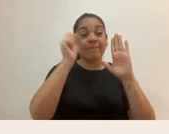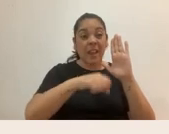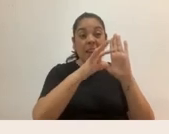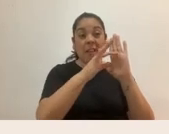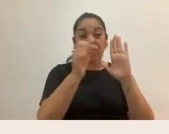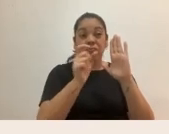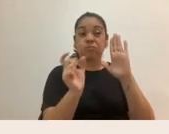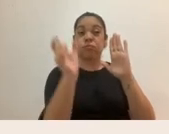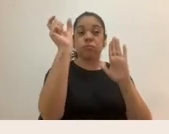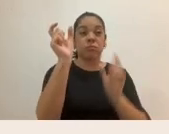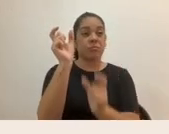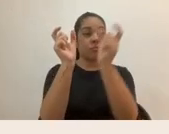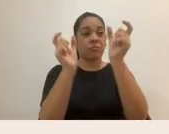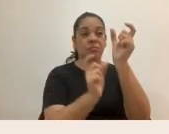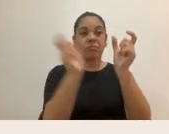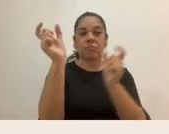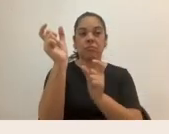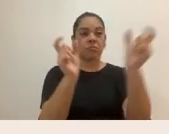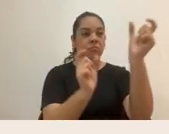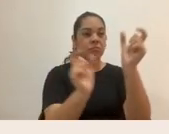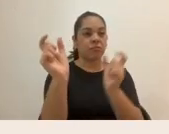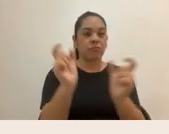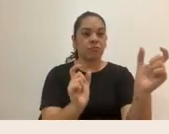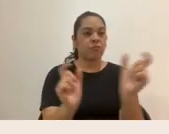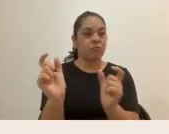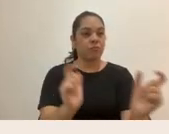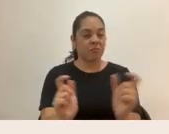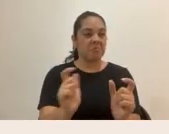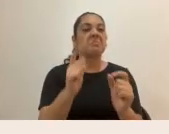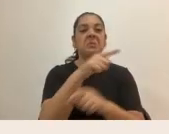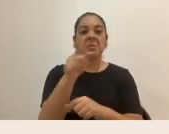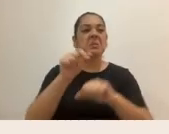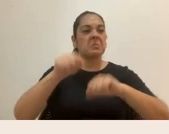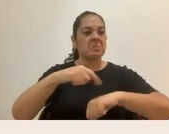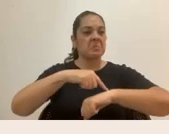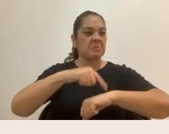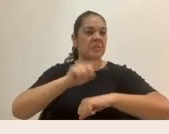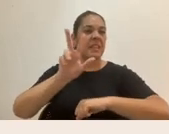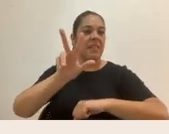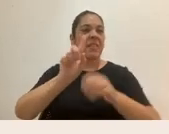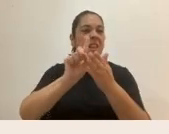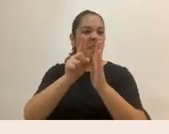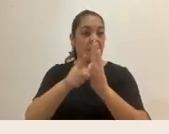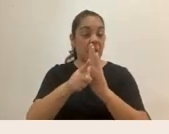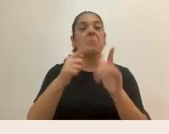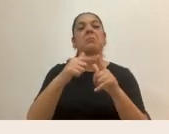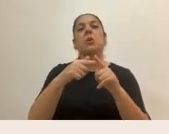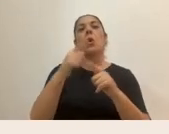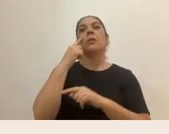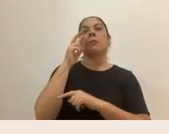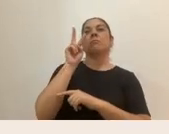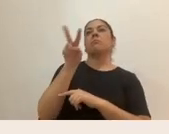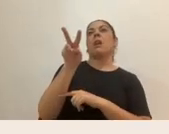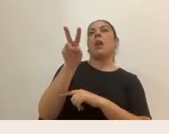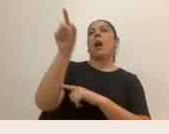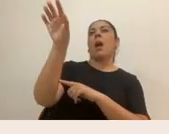Entonces, para eso les voy a dar unos tres minutos. Entonces, van tomando cada una de las palabras que están